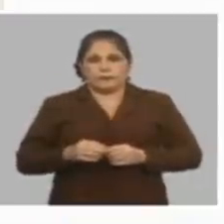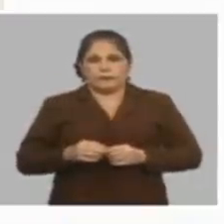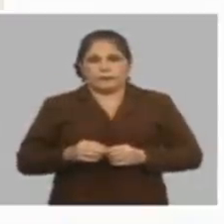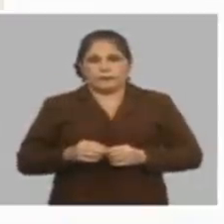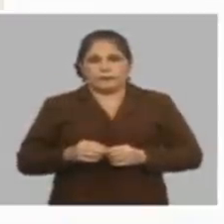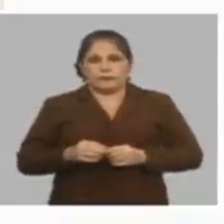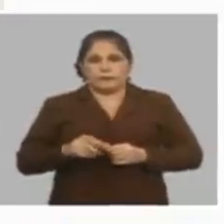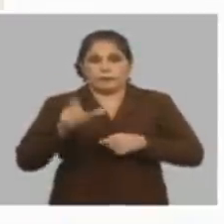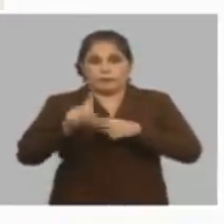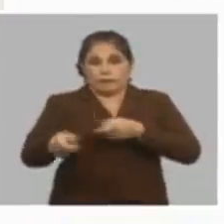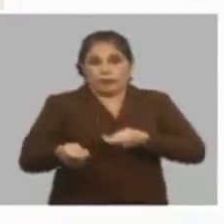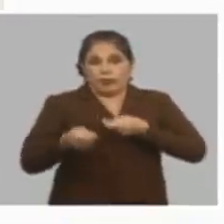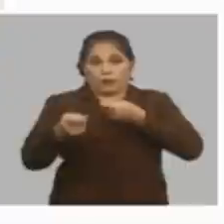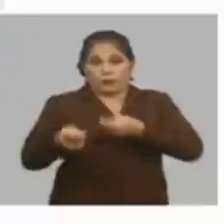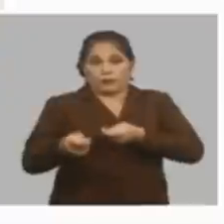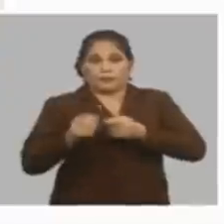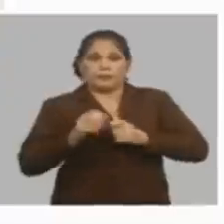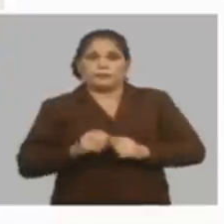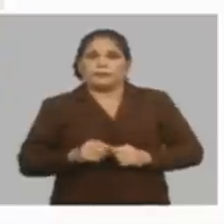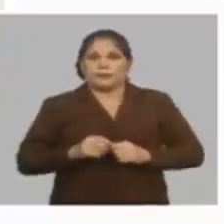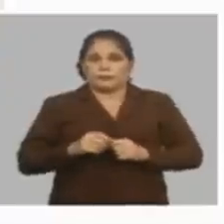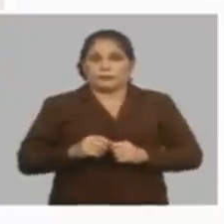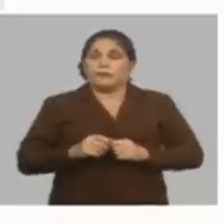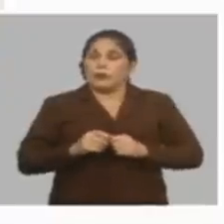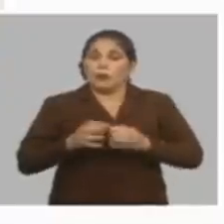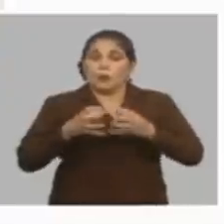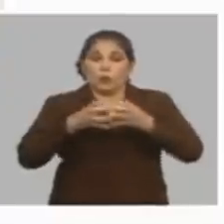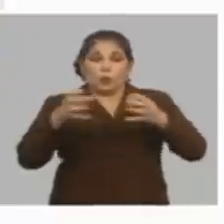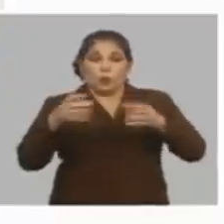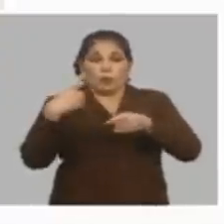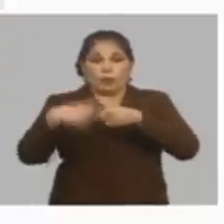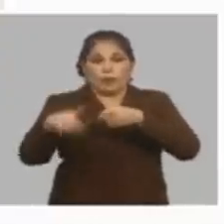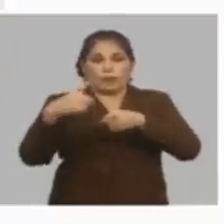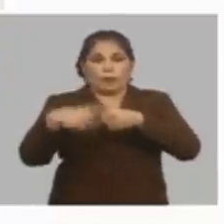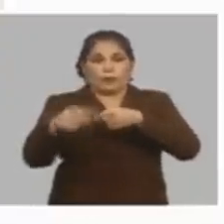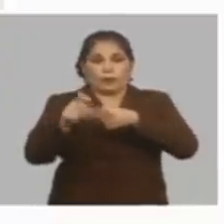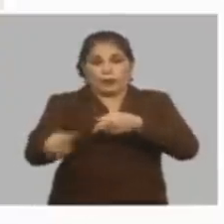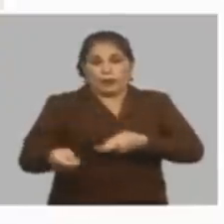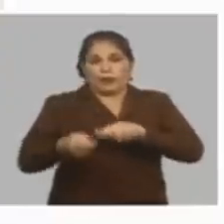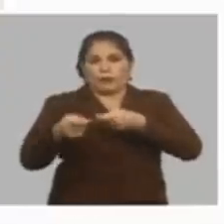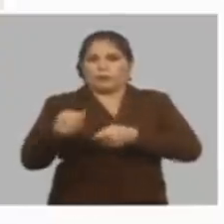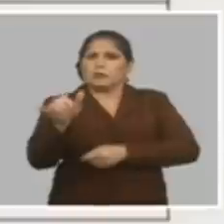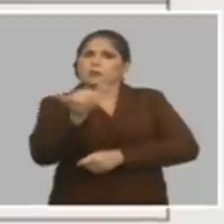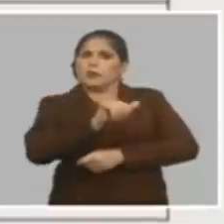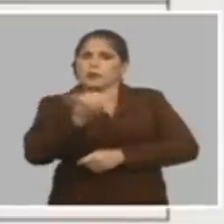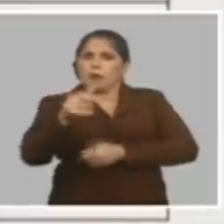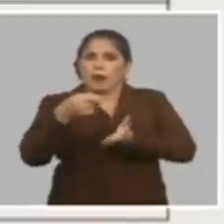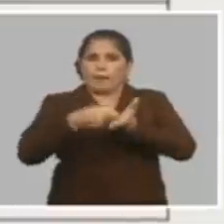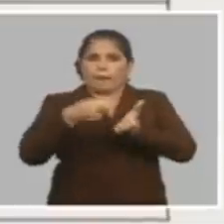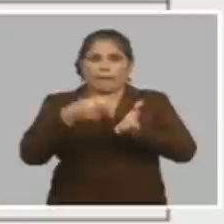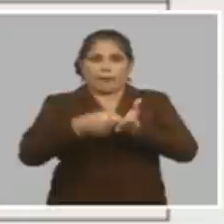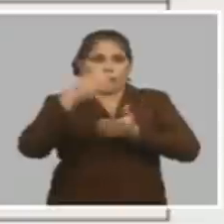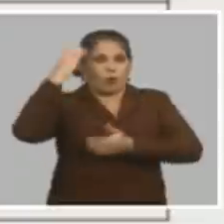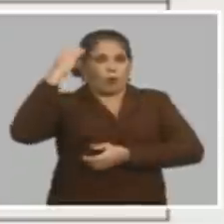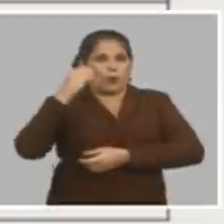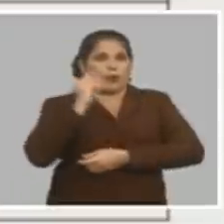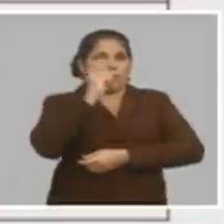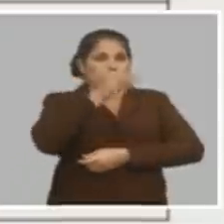acopio hay un grupo de productos de acopio que también van a tener precios centralizados